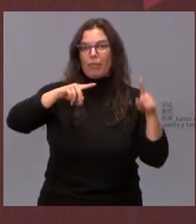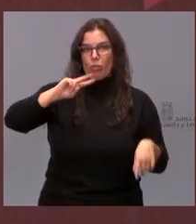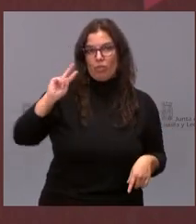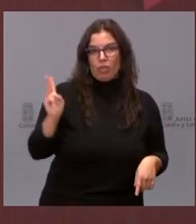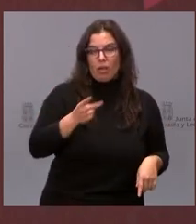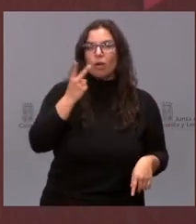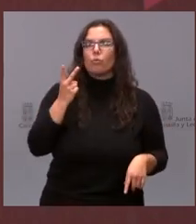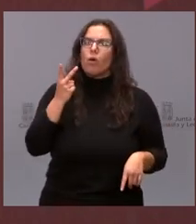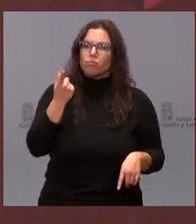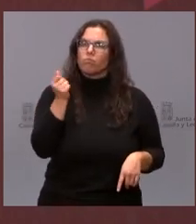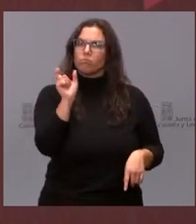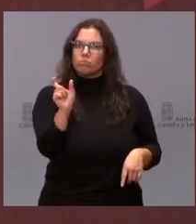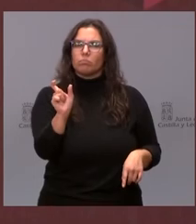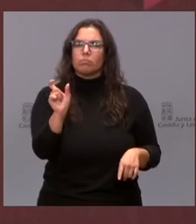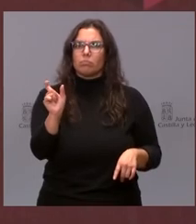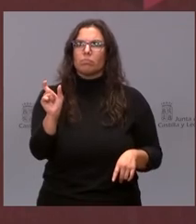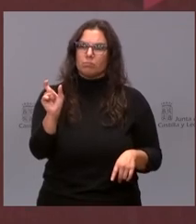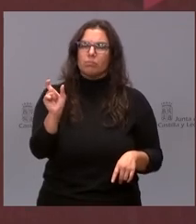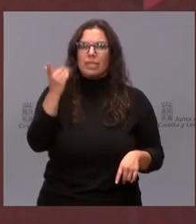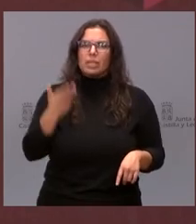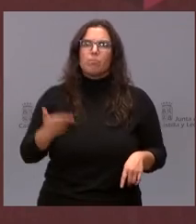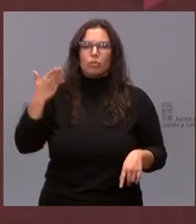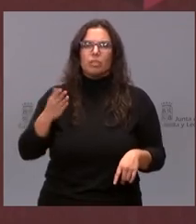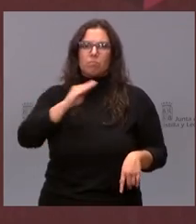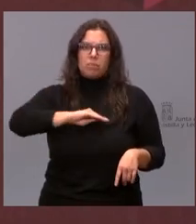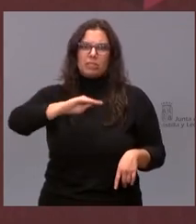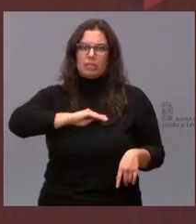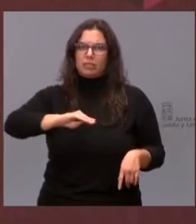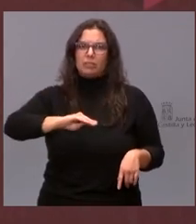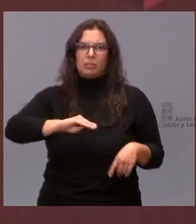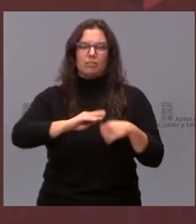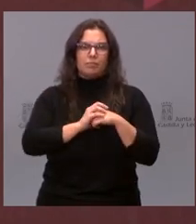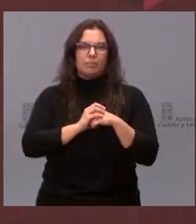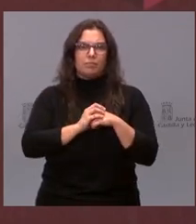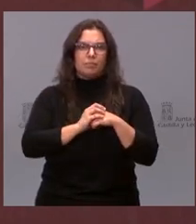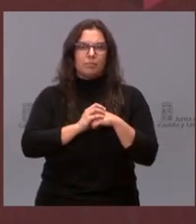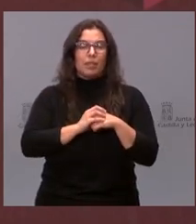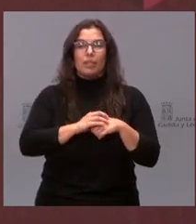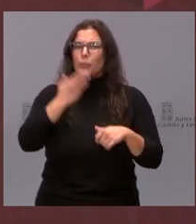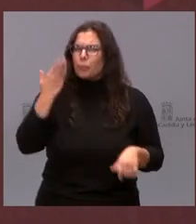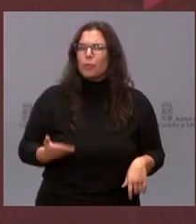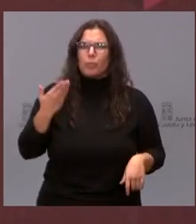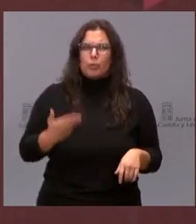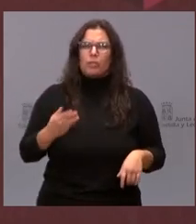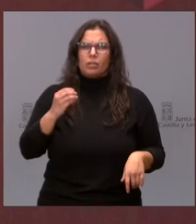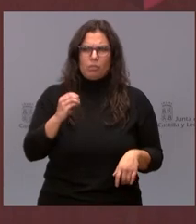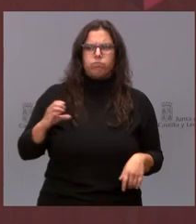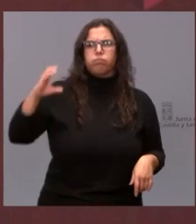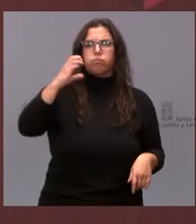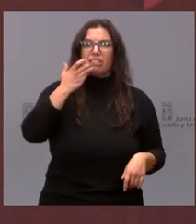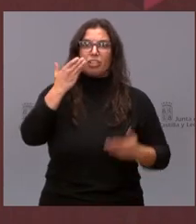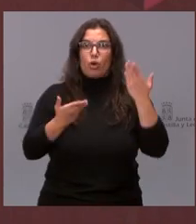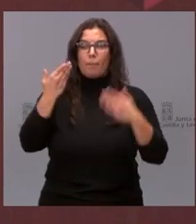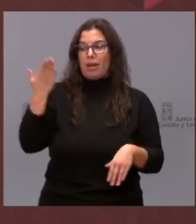que es una cantidad especialmente importante, sobre todo muy importante, muy elevada respecto de los últimos